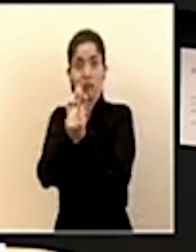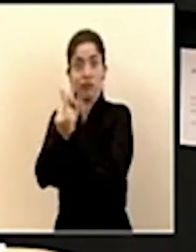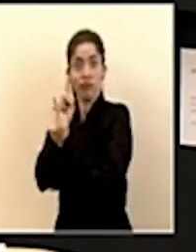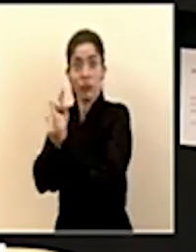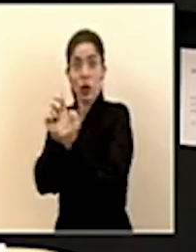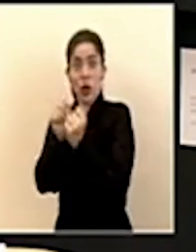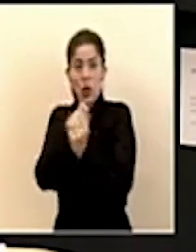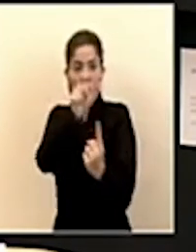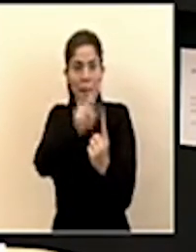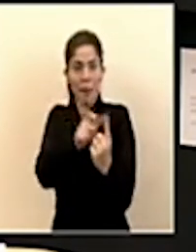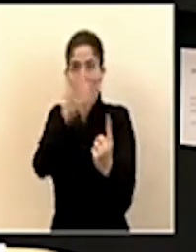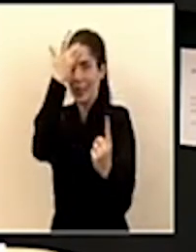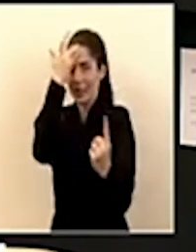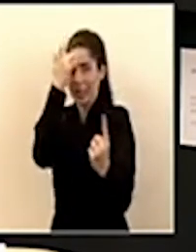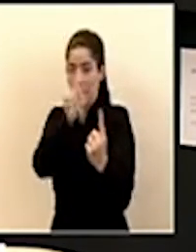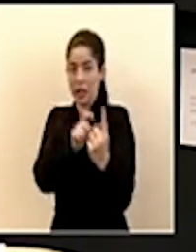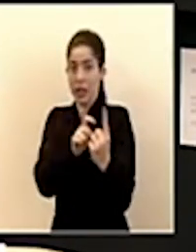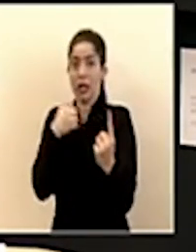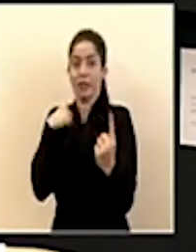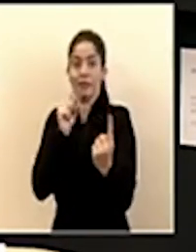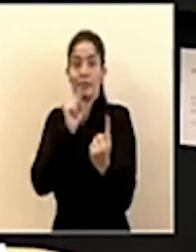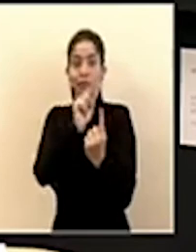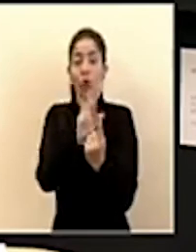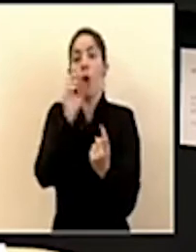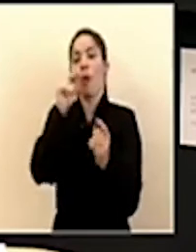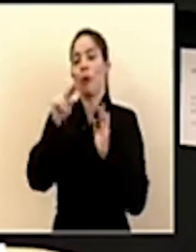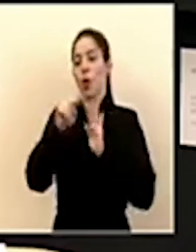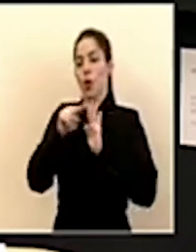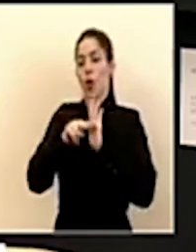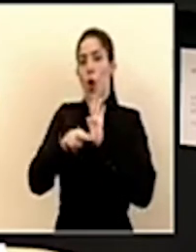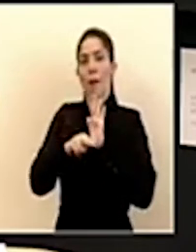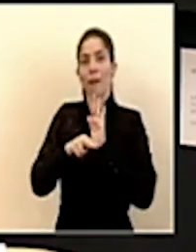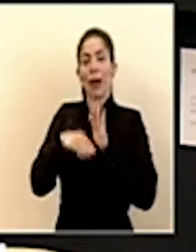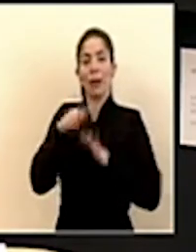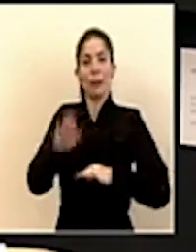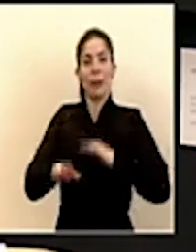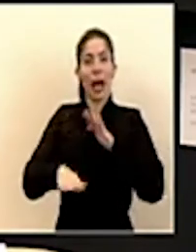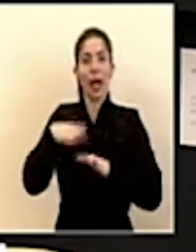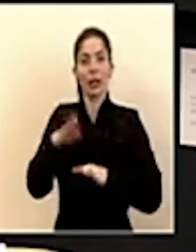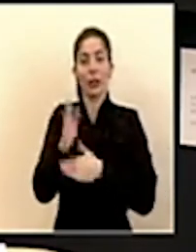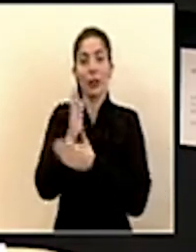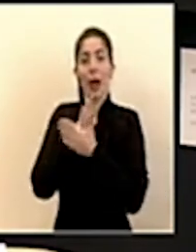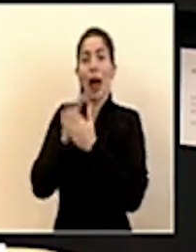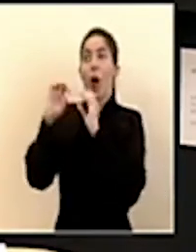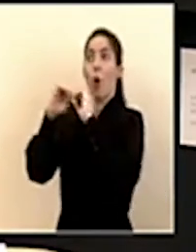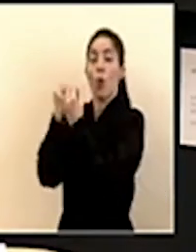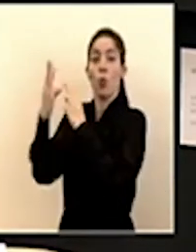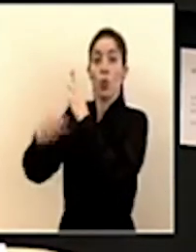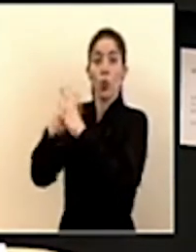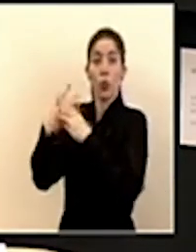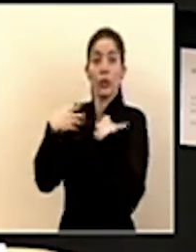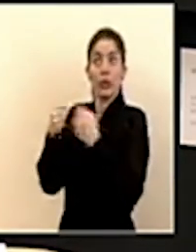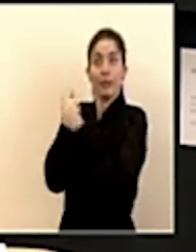con un paciente o que sean por normas o protocolos de la organización mundial de la salud y tengan ese